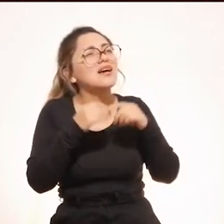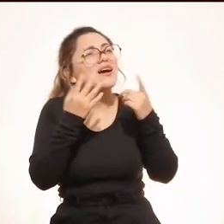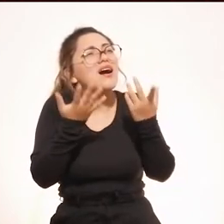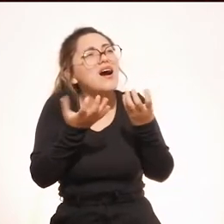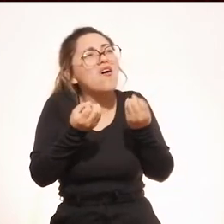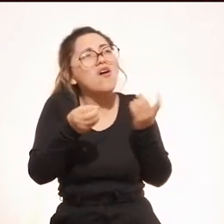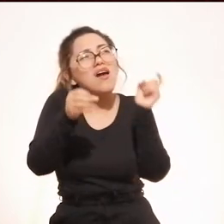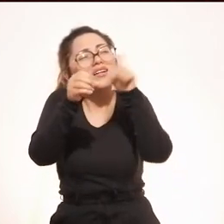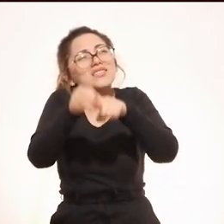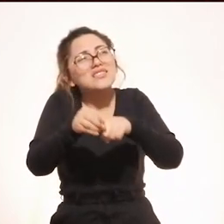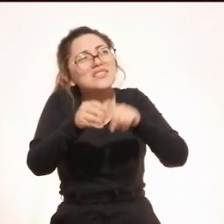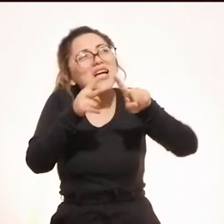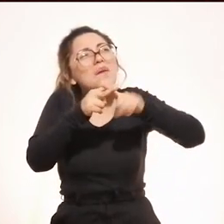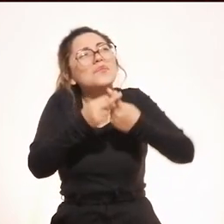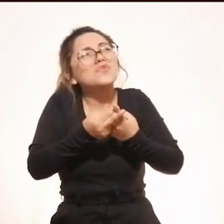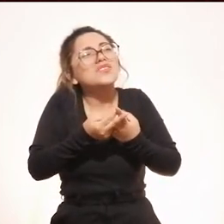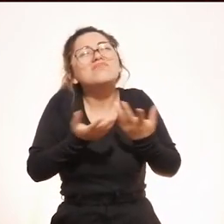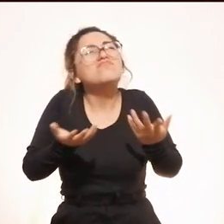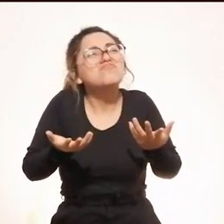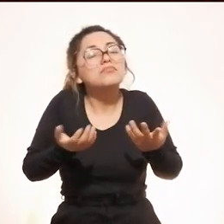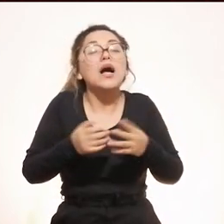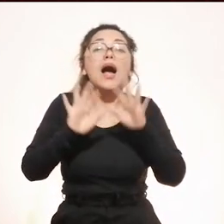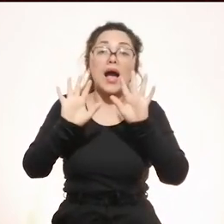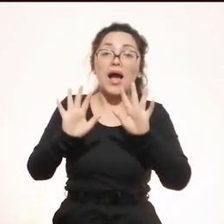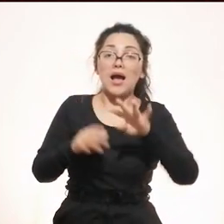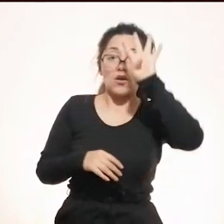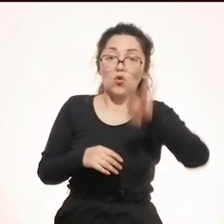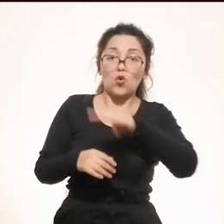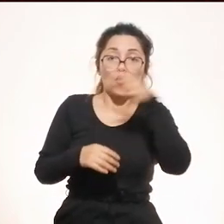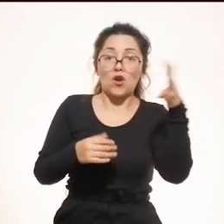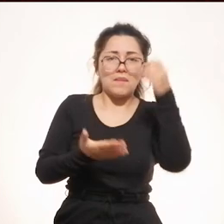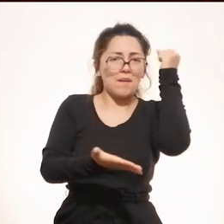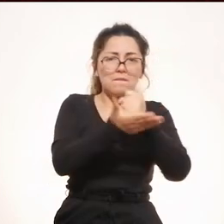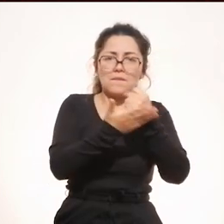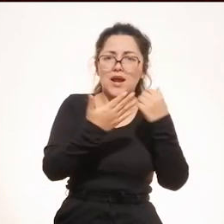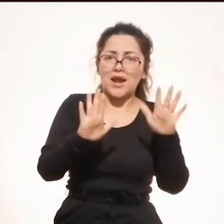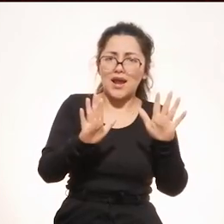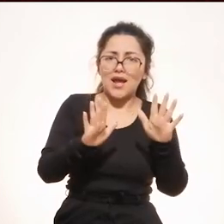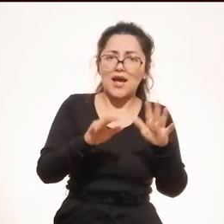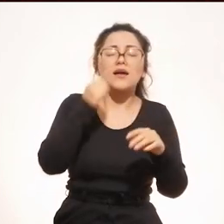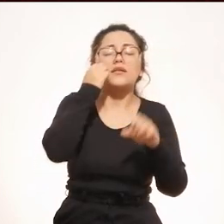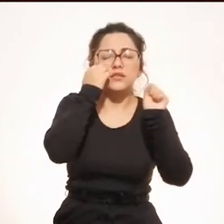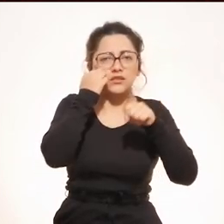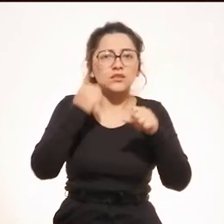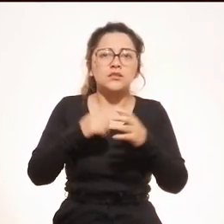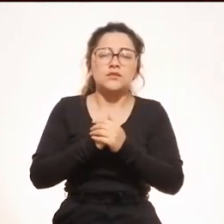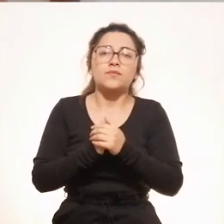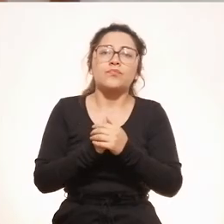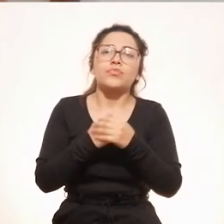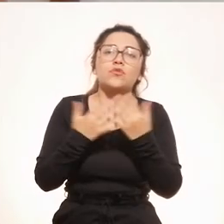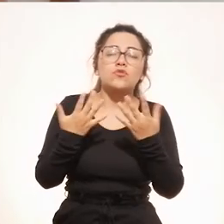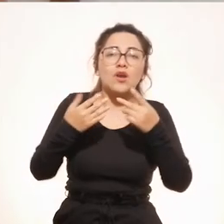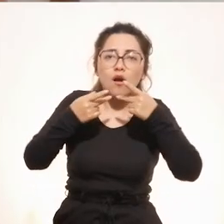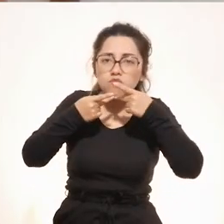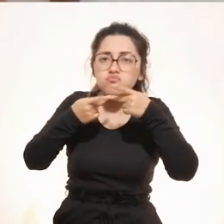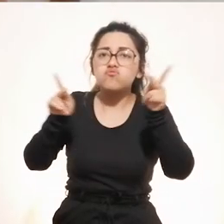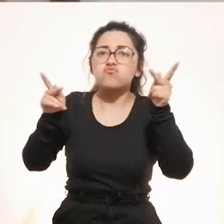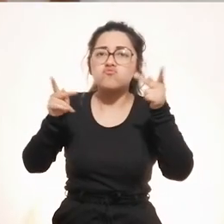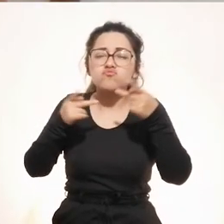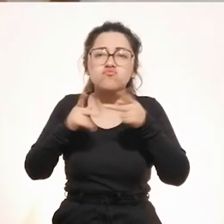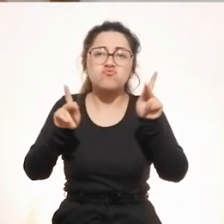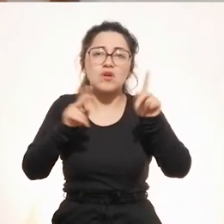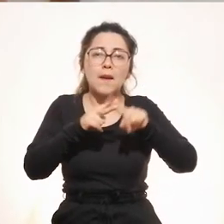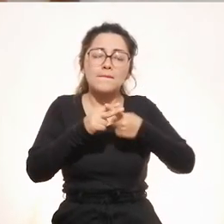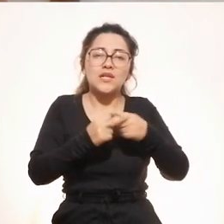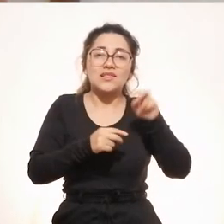van a comenzar las inscripciones para este examen, para este proceso extraordinario supernumerario? Bueno, el cronograma